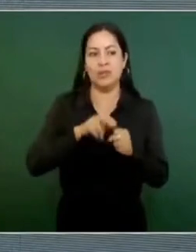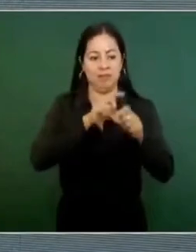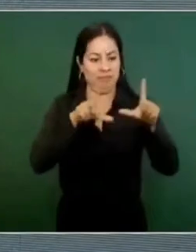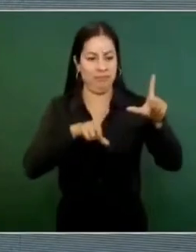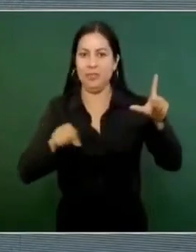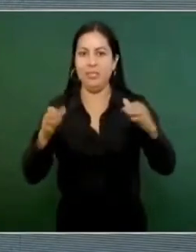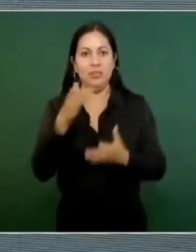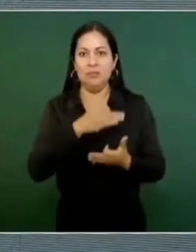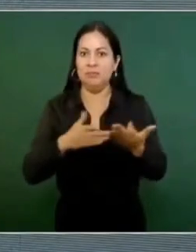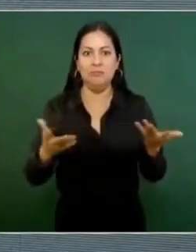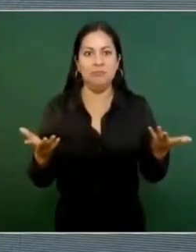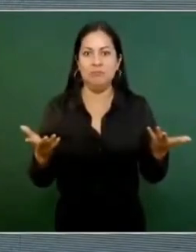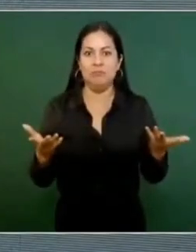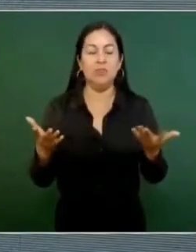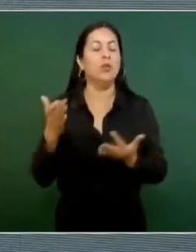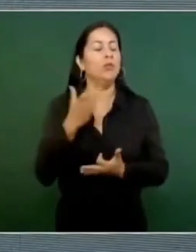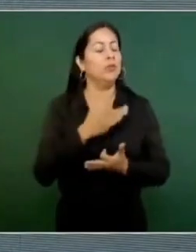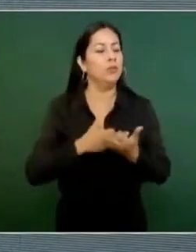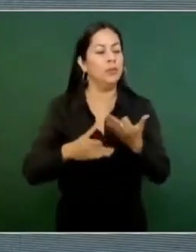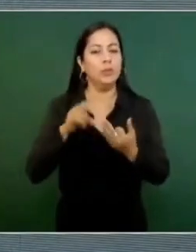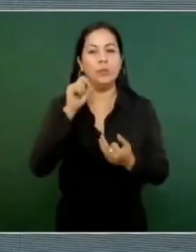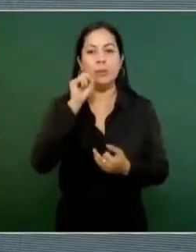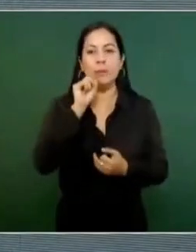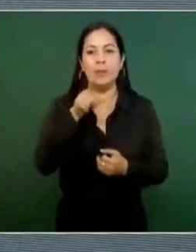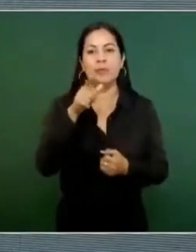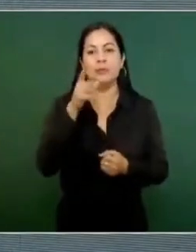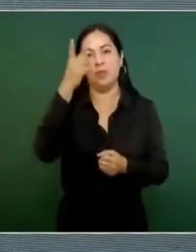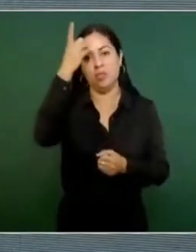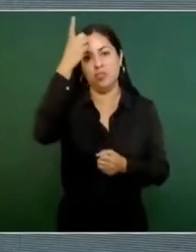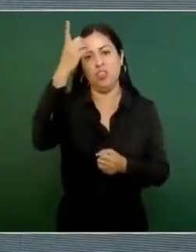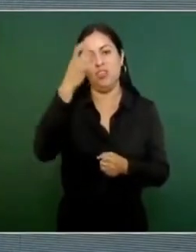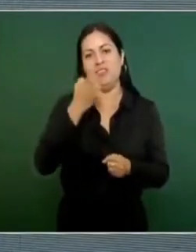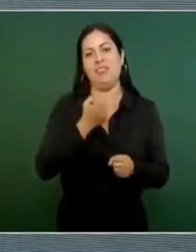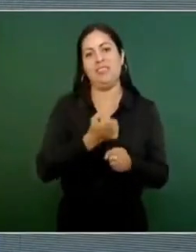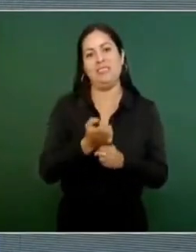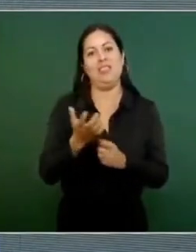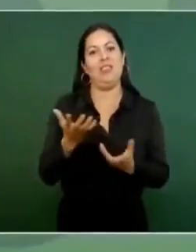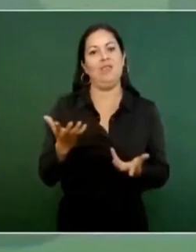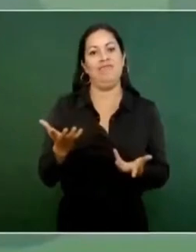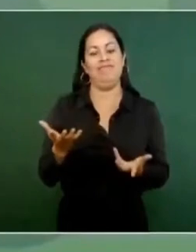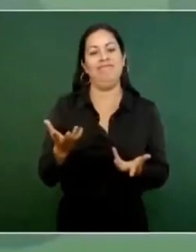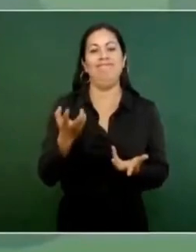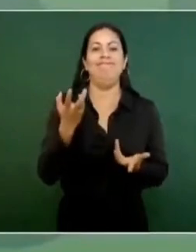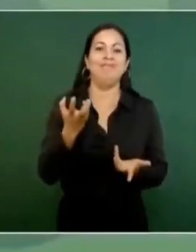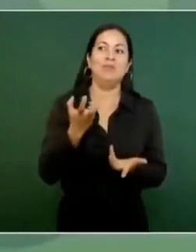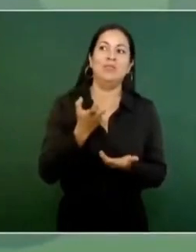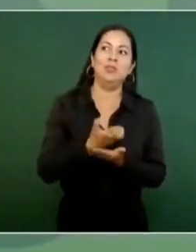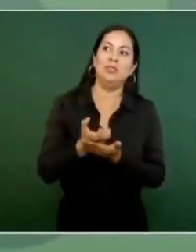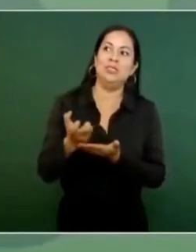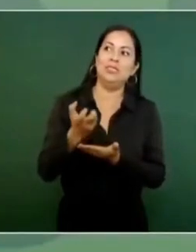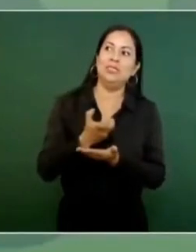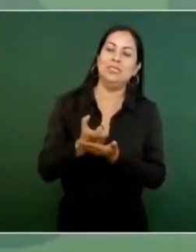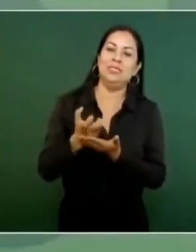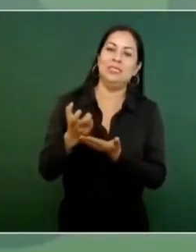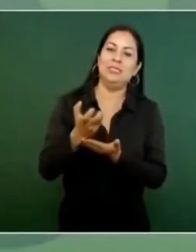todo era del Estado. Entonces, se transferían los recursos